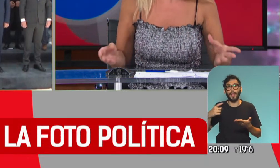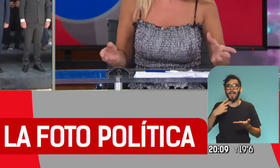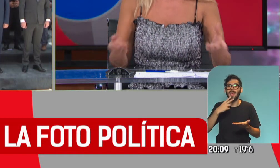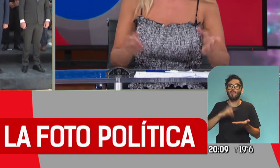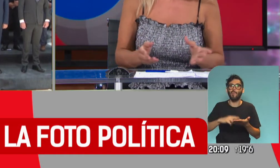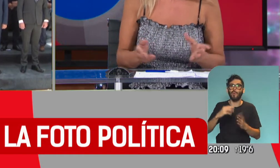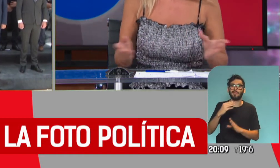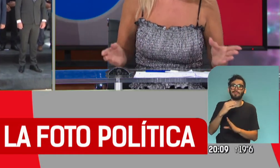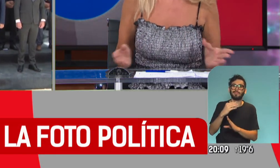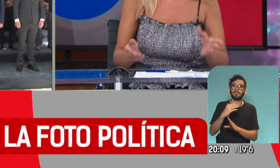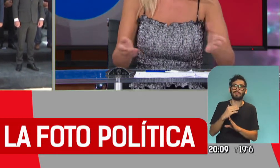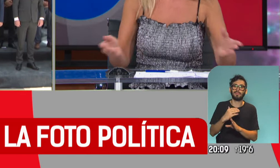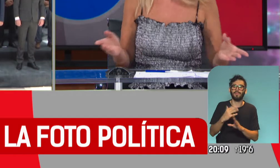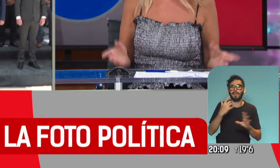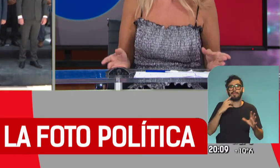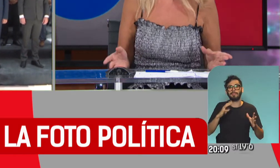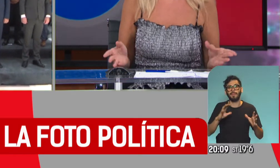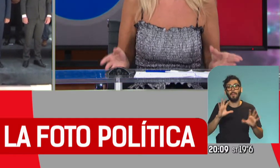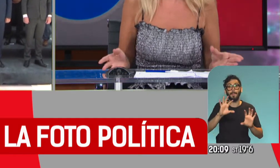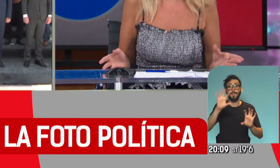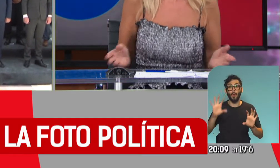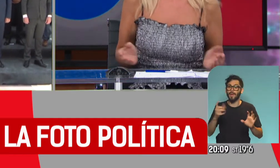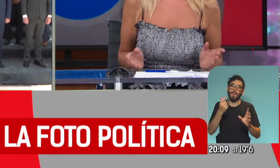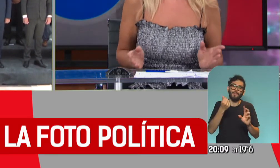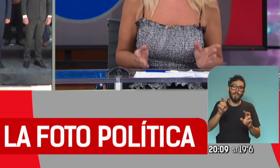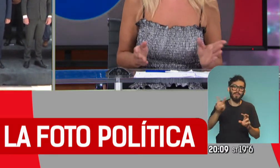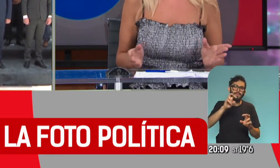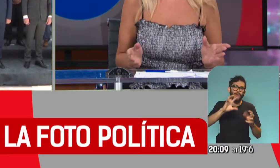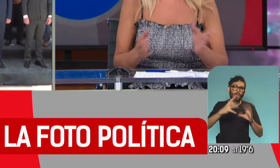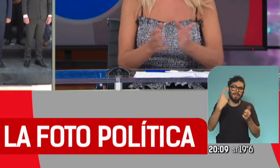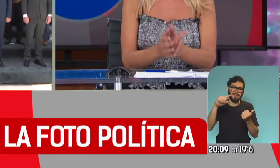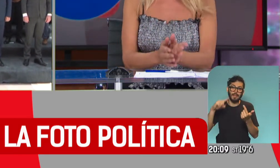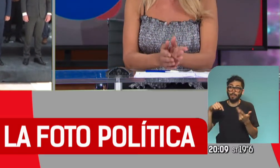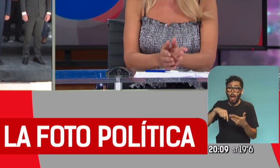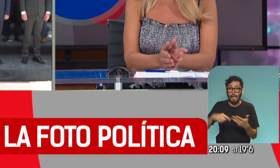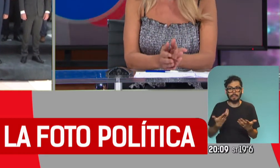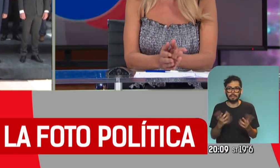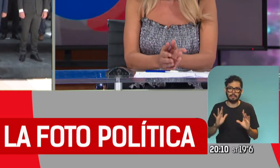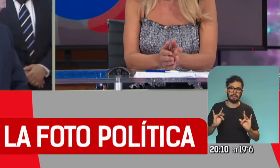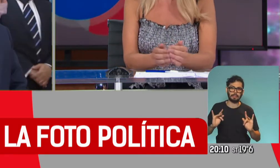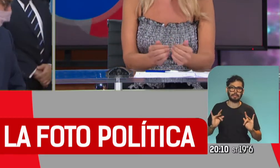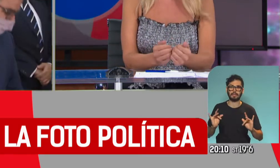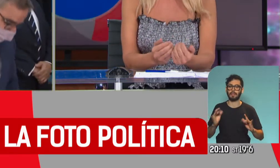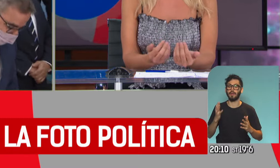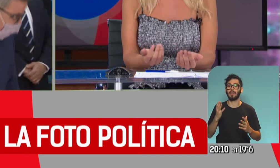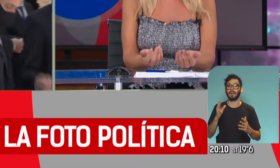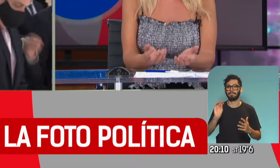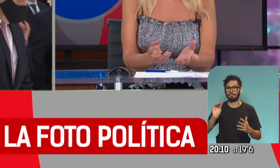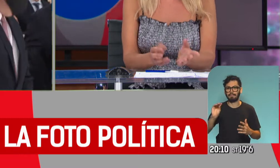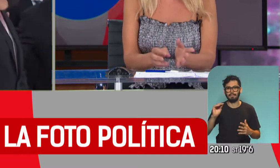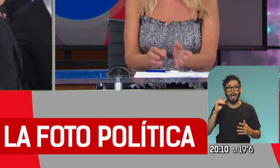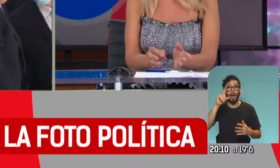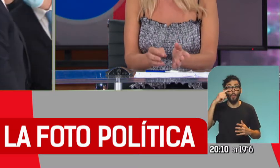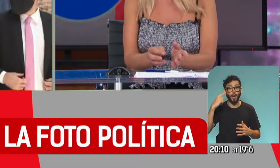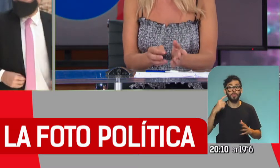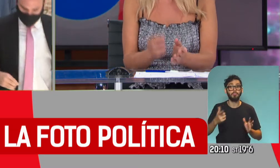distorsivos. Bueno, distintas formas que tienen las provincias de recaudar. Que en este momento se les complicaba un poco el panorama. Así que, un